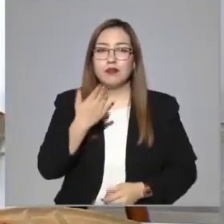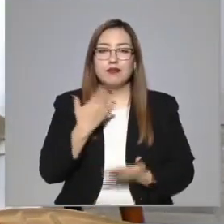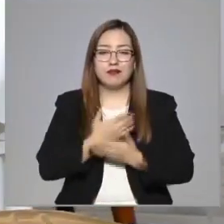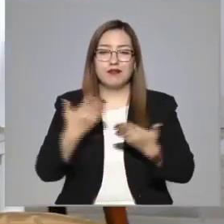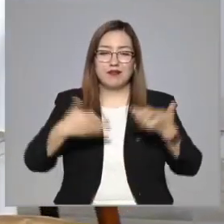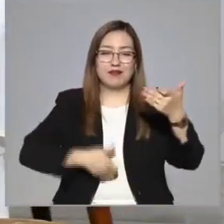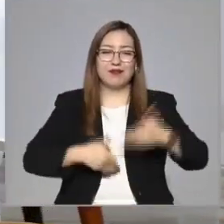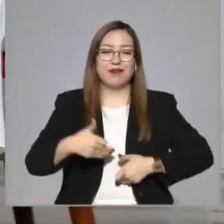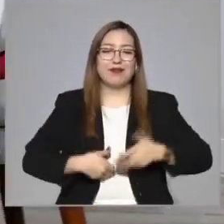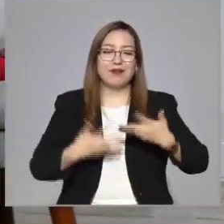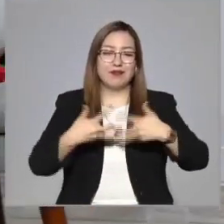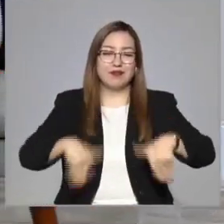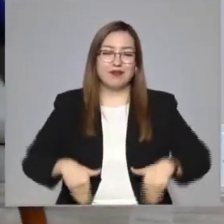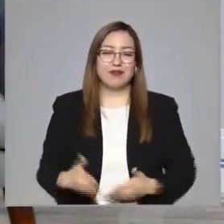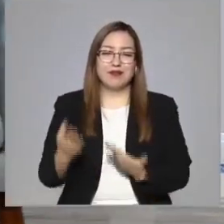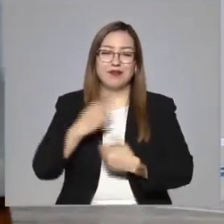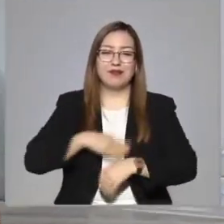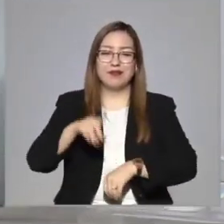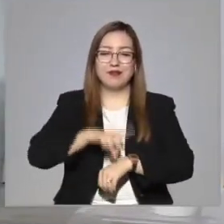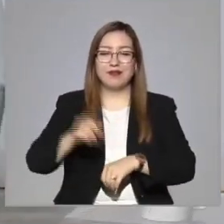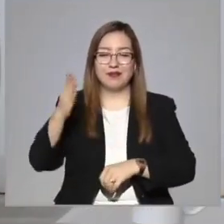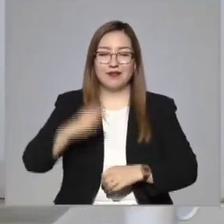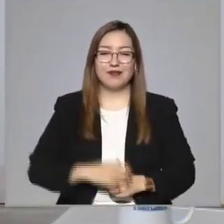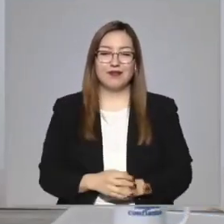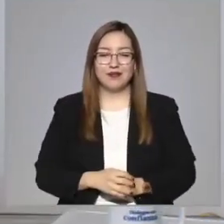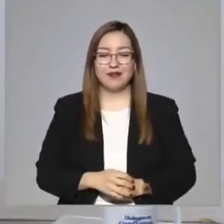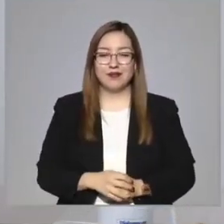Teatro. Andrés, buenos días. Adelante.